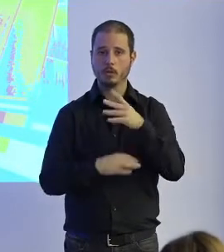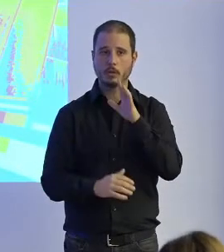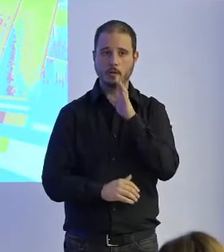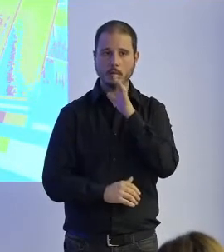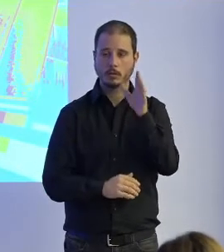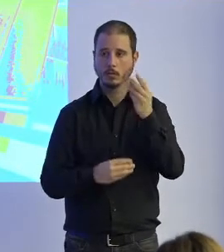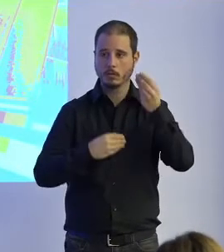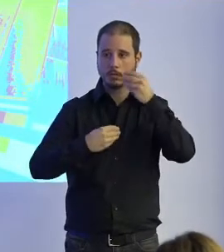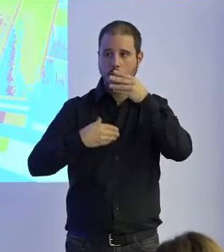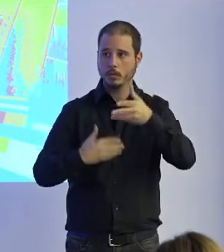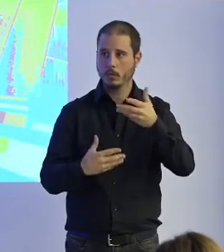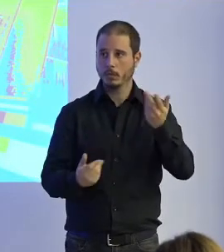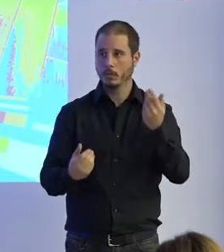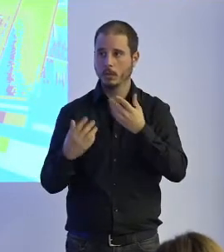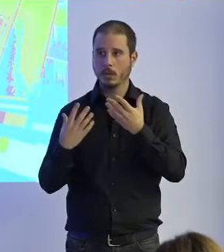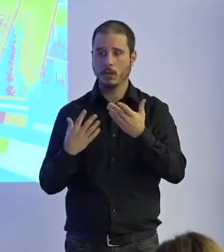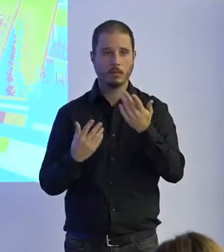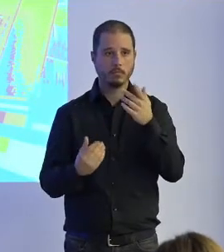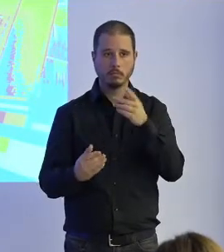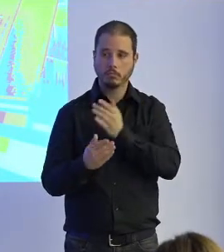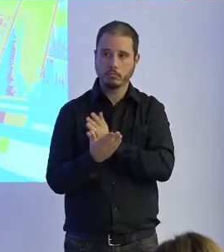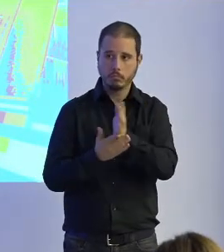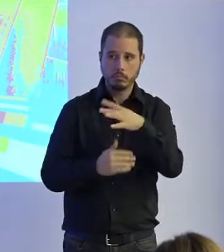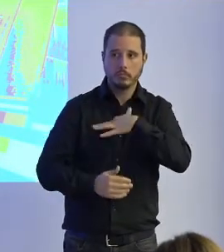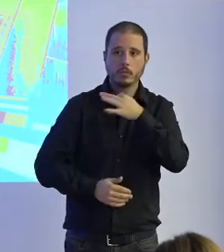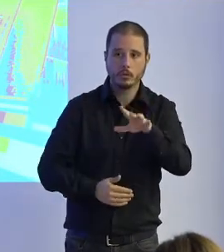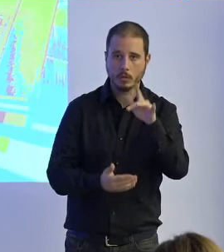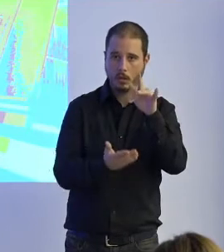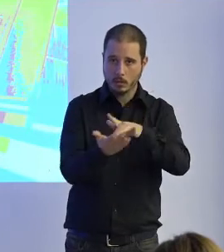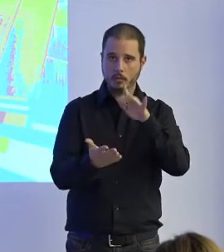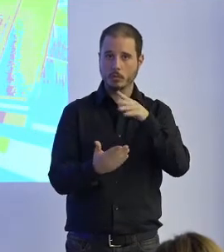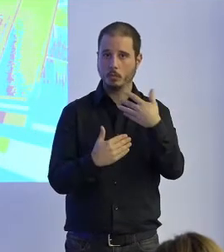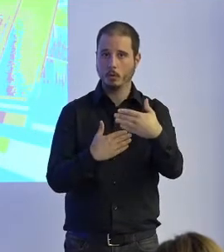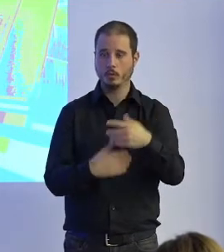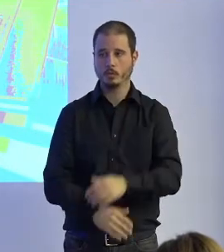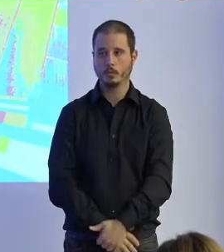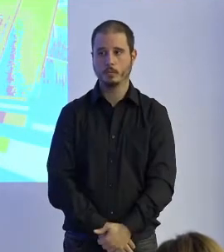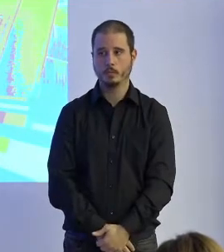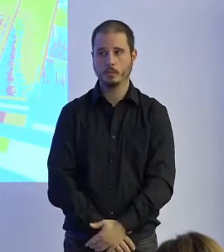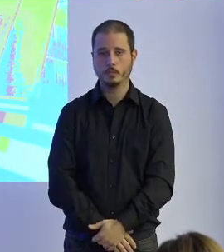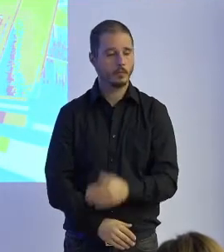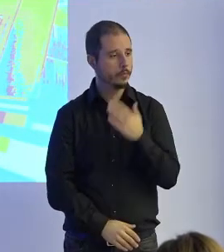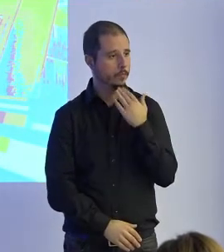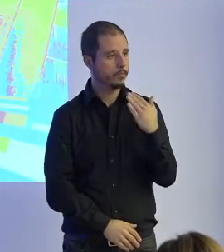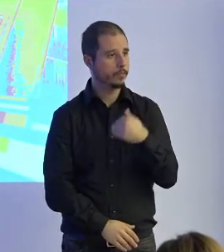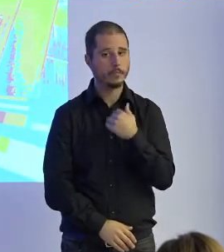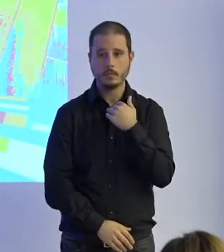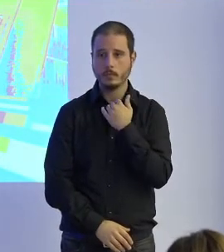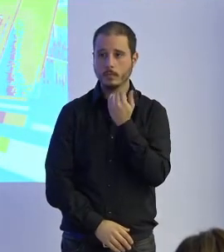viable dentro de lo que cabe puede ser muy bien gracias alguna